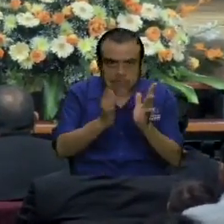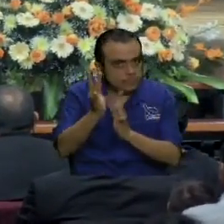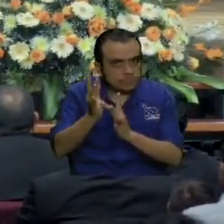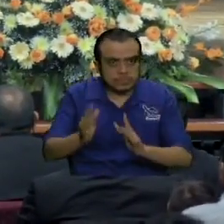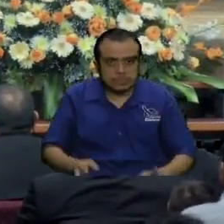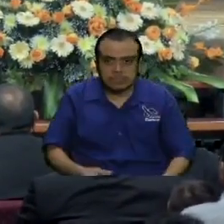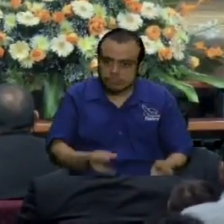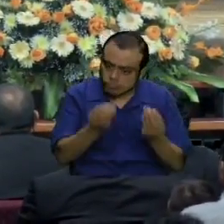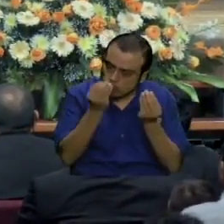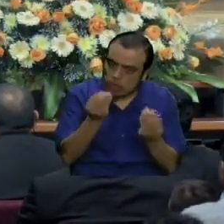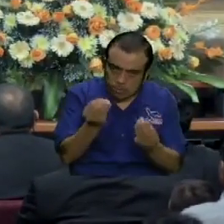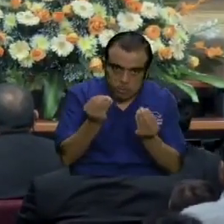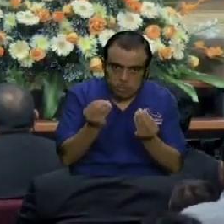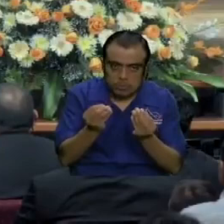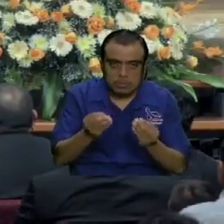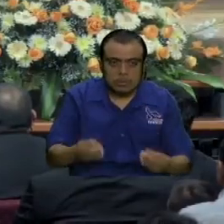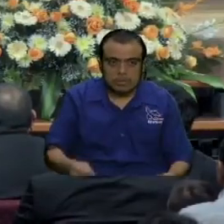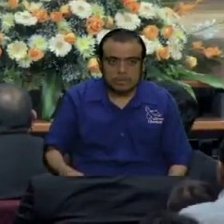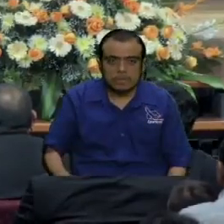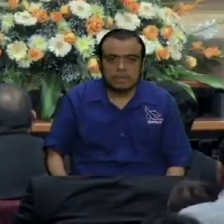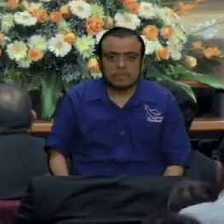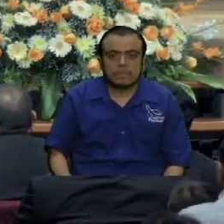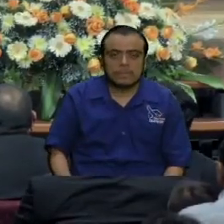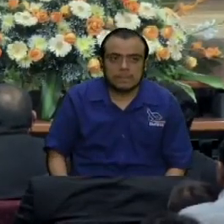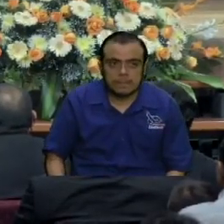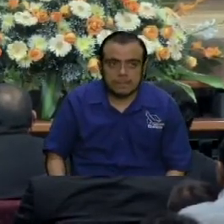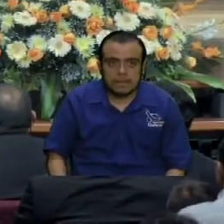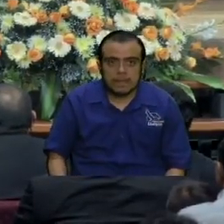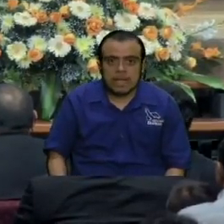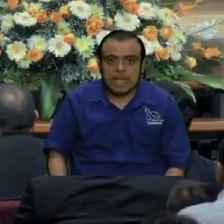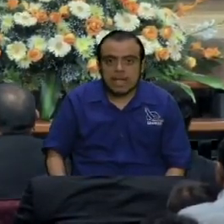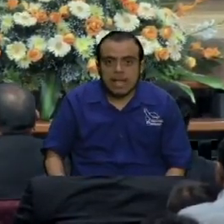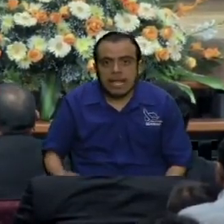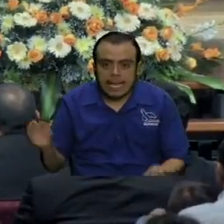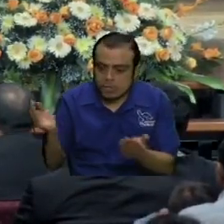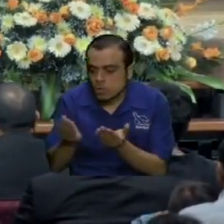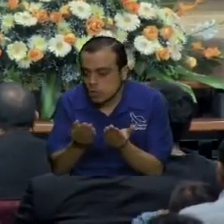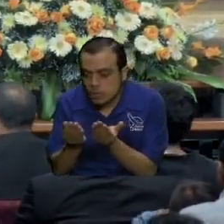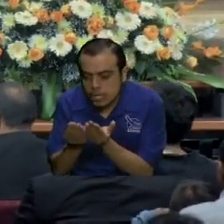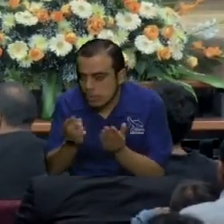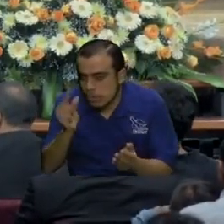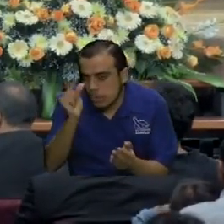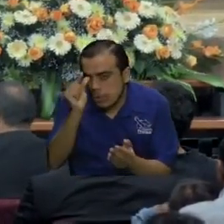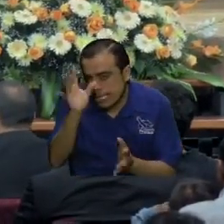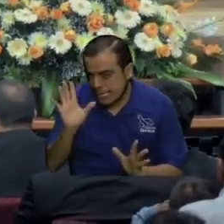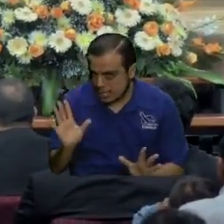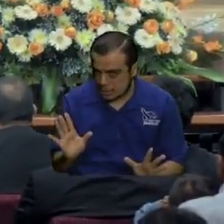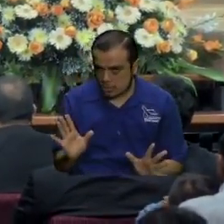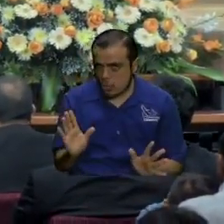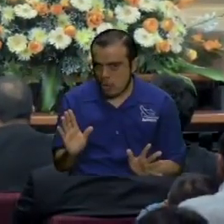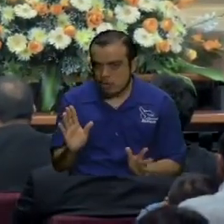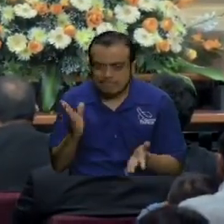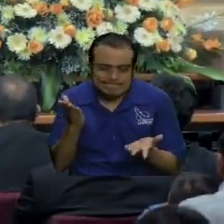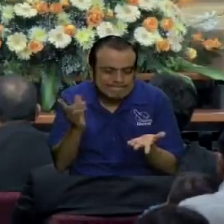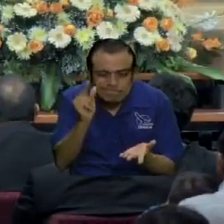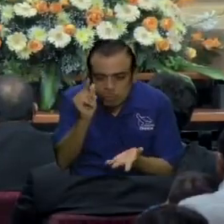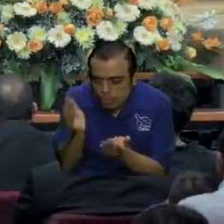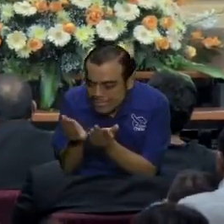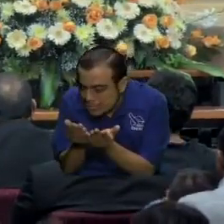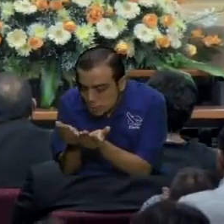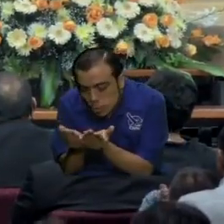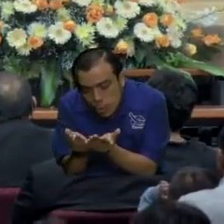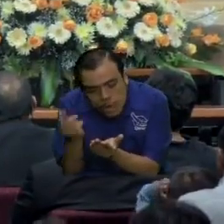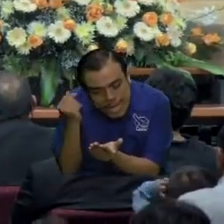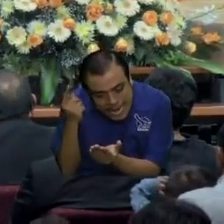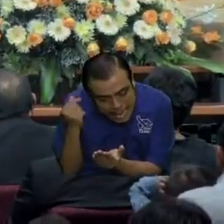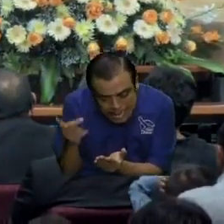la mayoría que sea que solo se ha puesto a estudiar un poquitito hermano ni siquiera mucho tiempo media hora que se ha puesto a